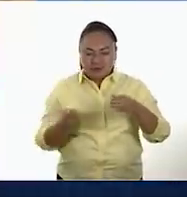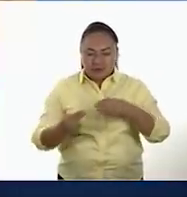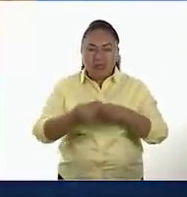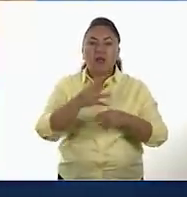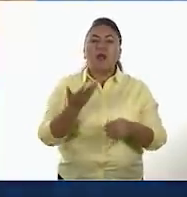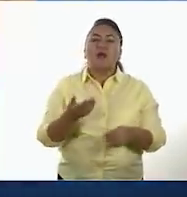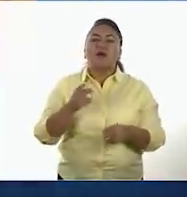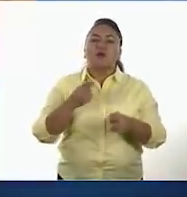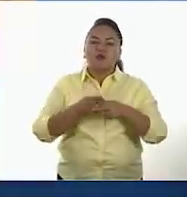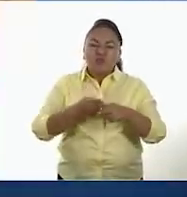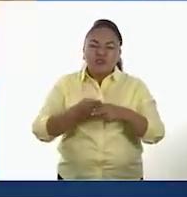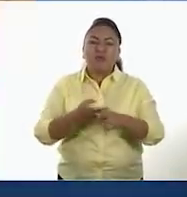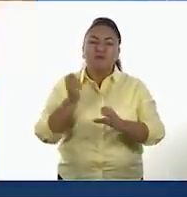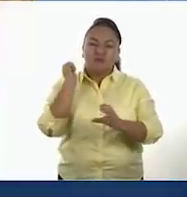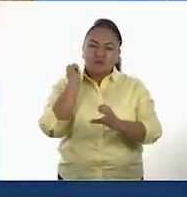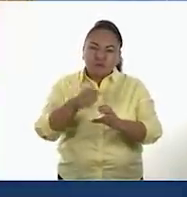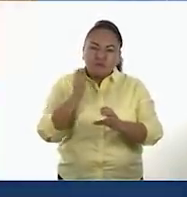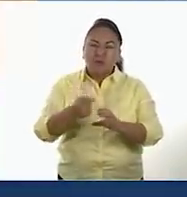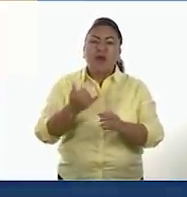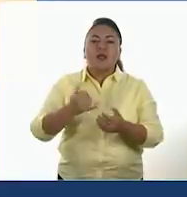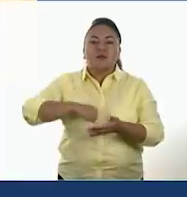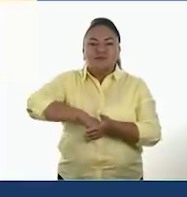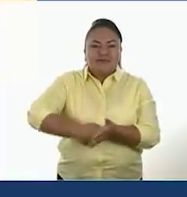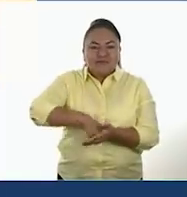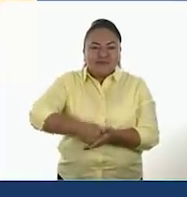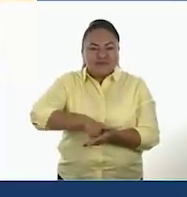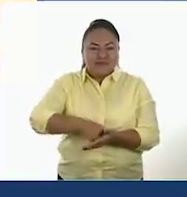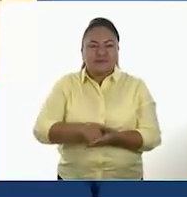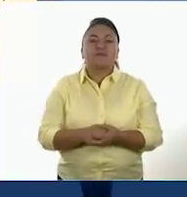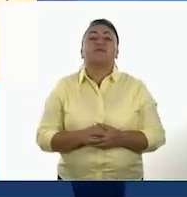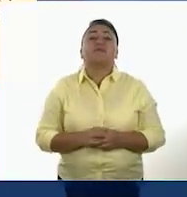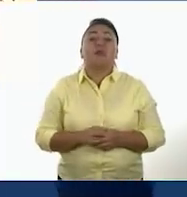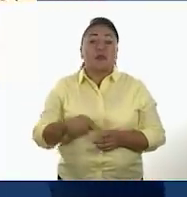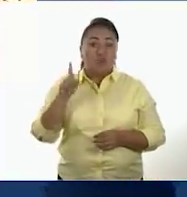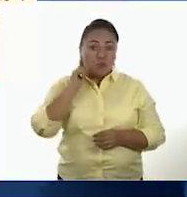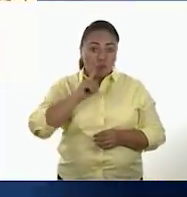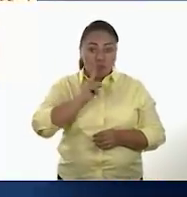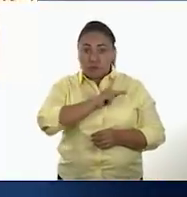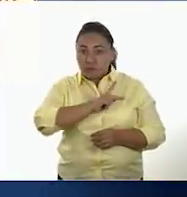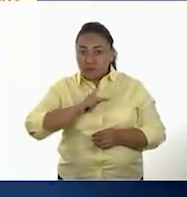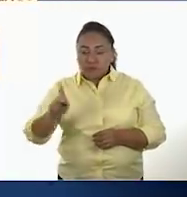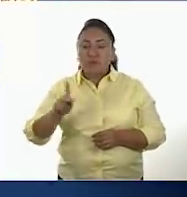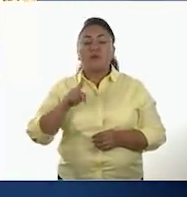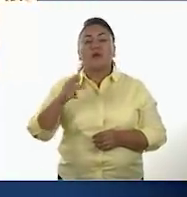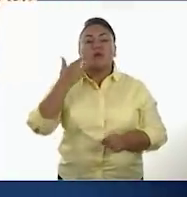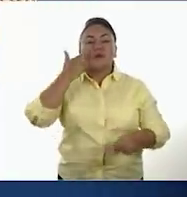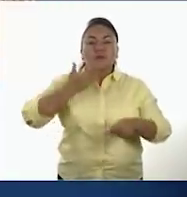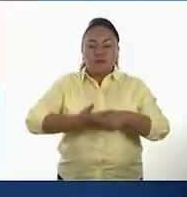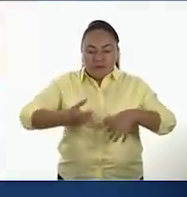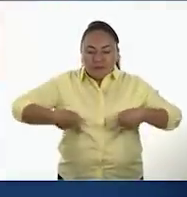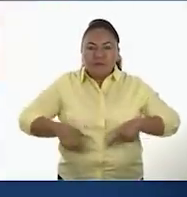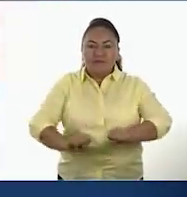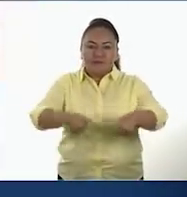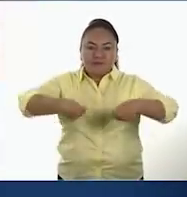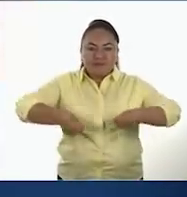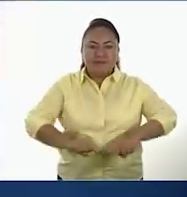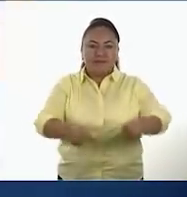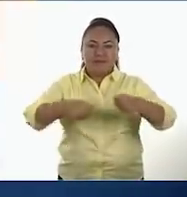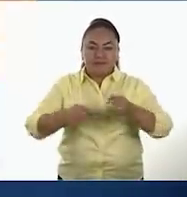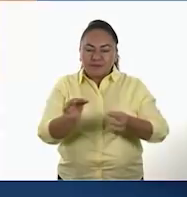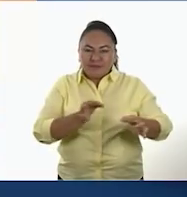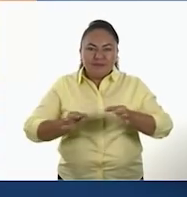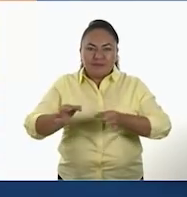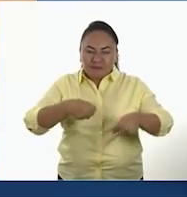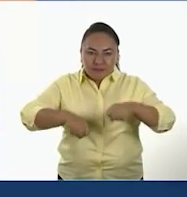martillos y molinos. Las mujeres se dedicaron a la molienda de granos, a la elaboración de